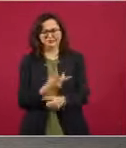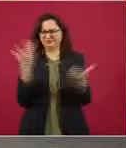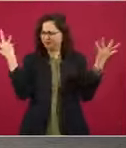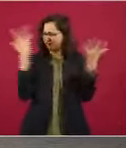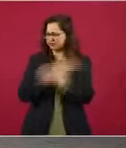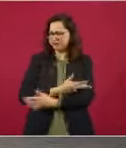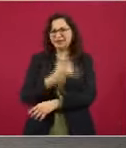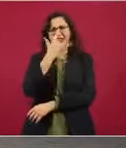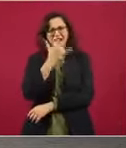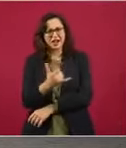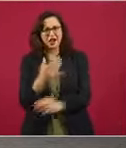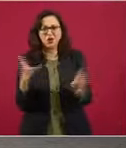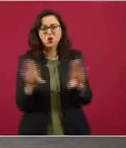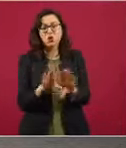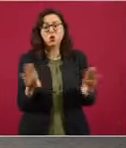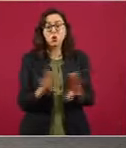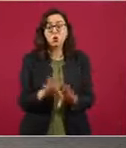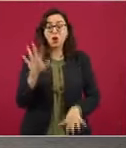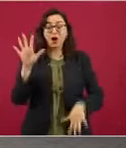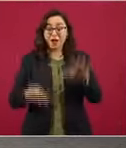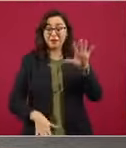y afectar así.